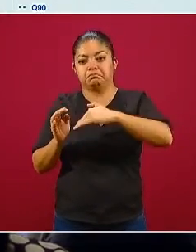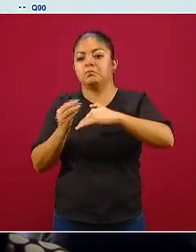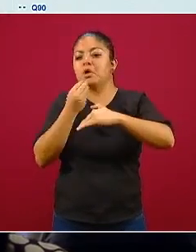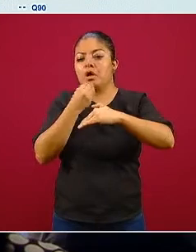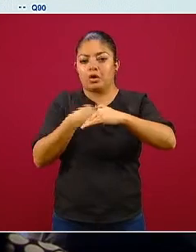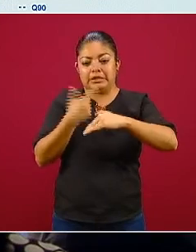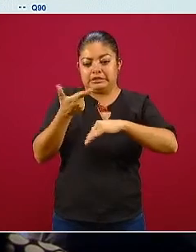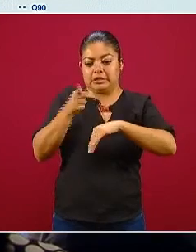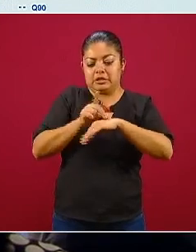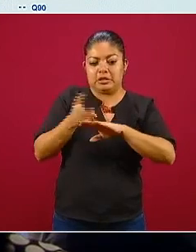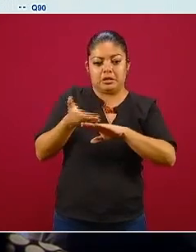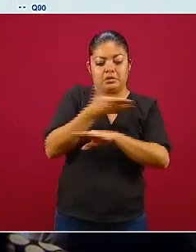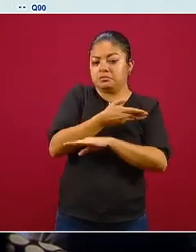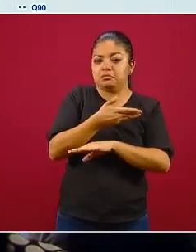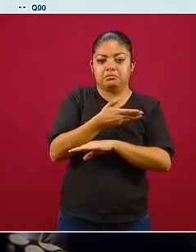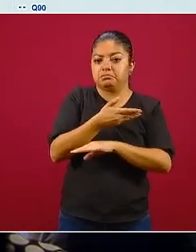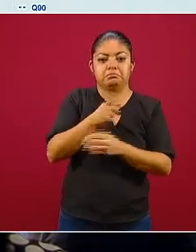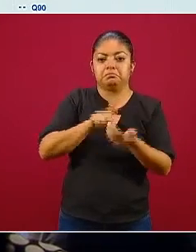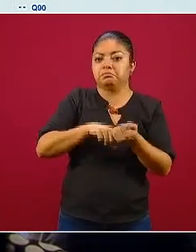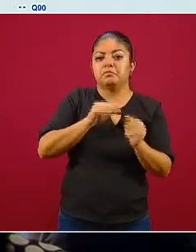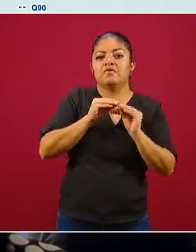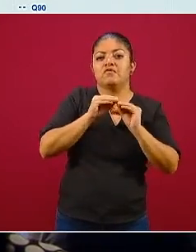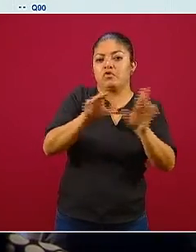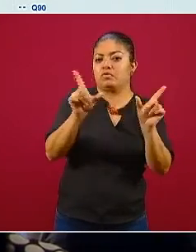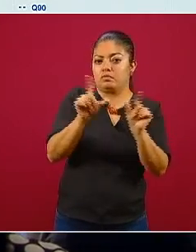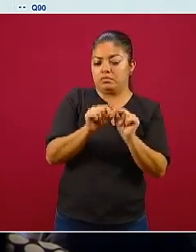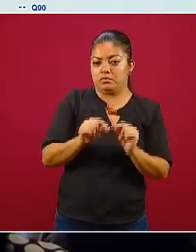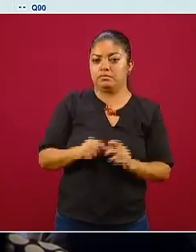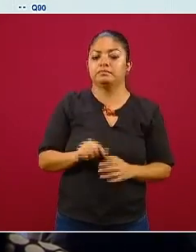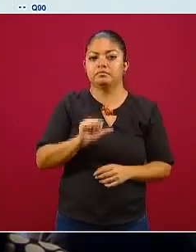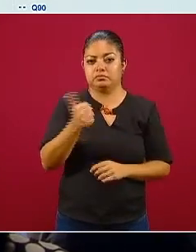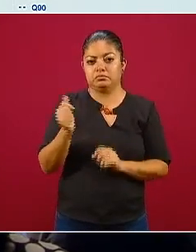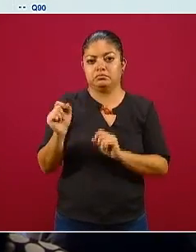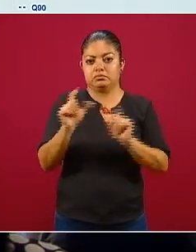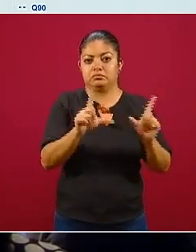días por no ser completamente informativos. La siguiente,